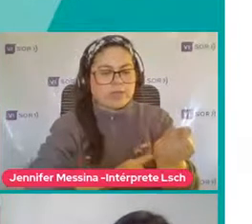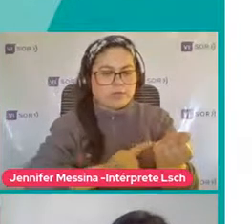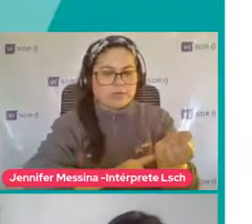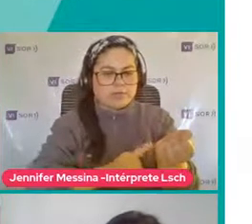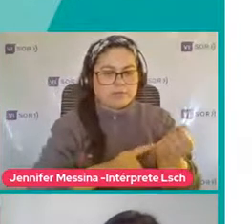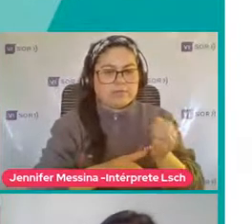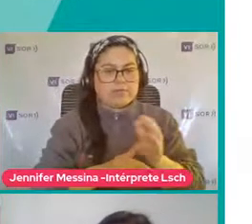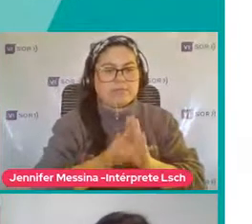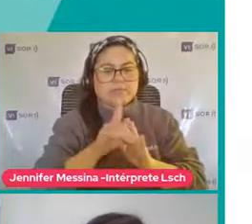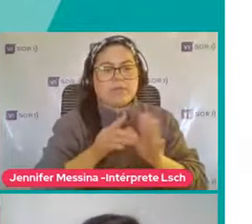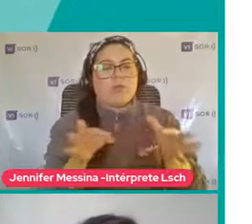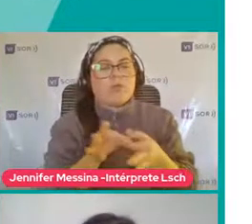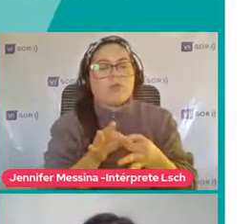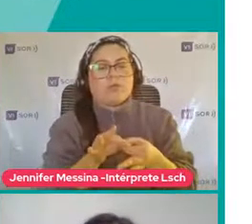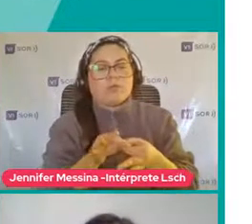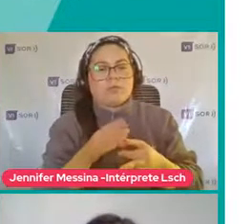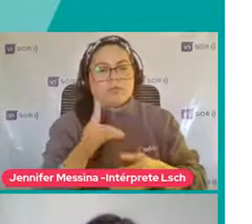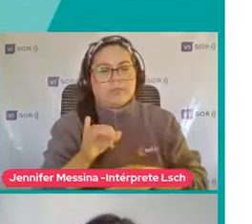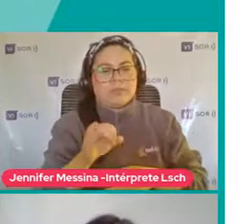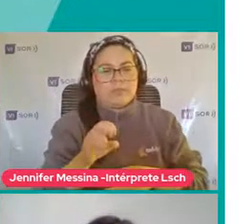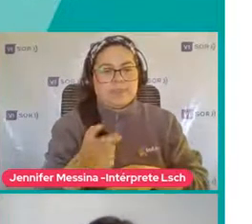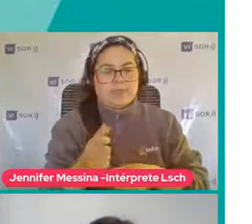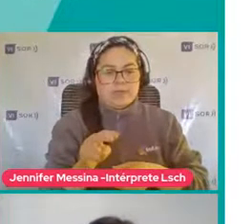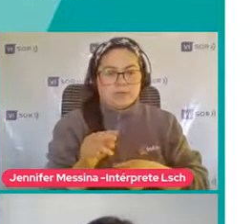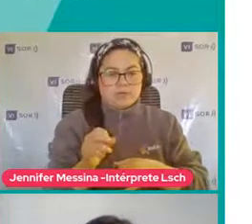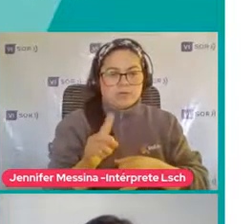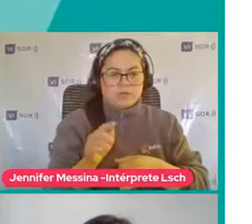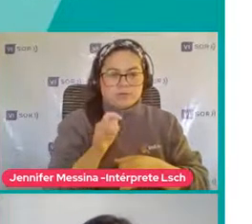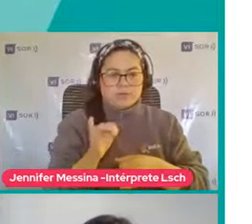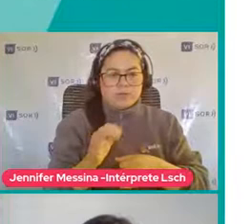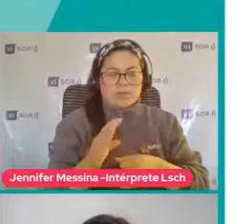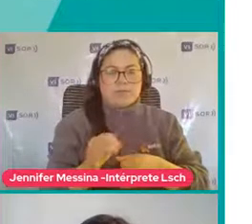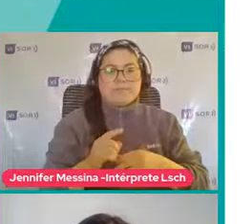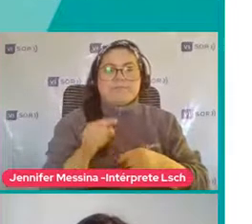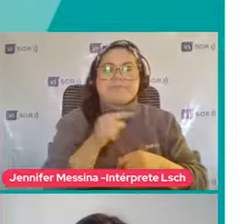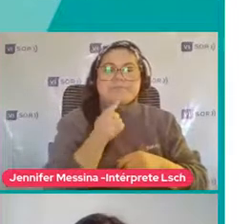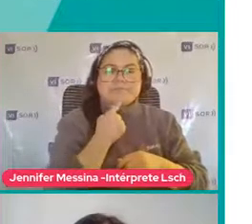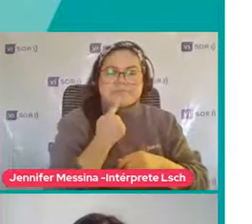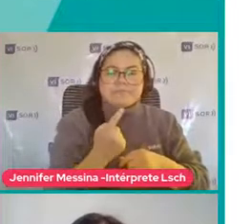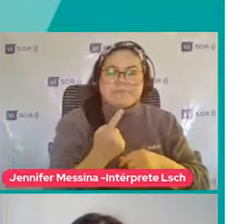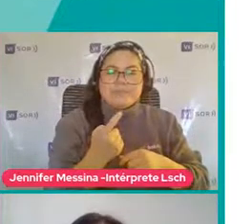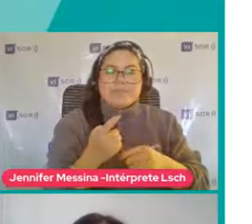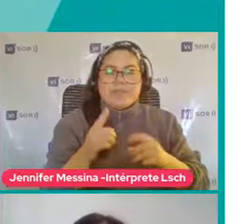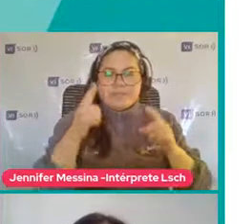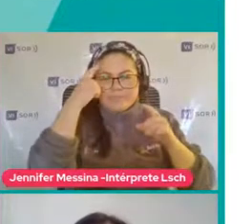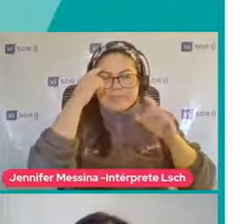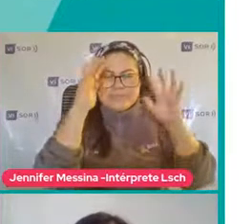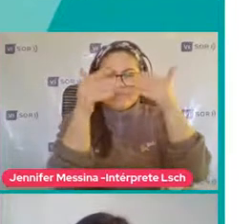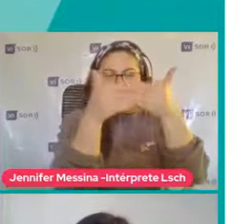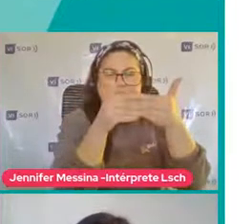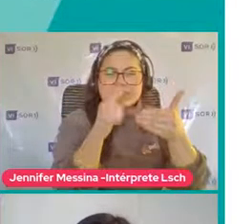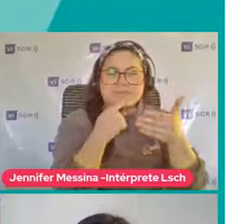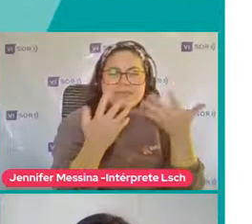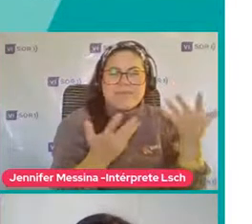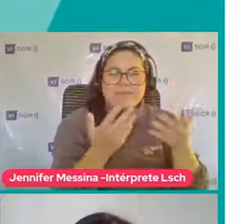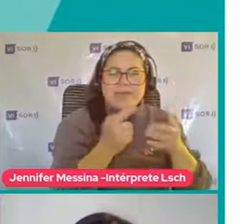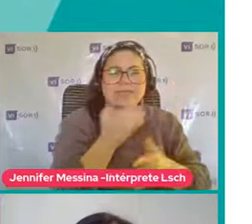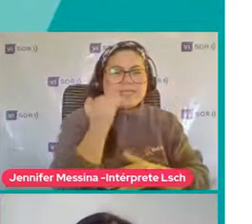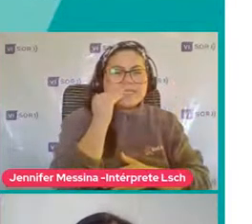Asociadas al diagnóstico ¿Ya? Y aquí entonces Tenemos una pregunta ¿Qué pasa En el espectro autista Con la iniciativa Del niño?